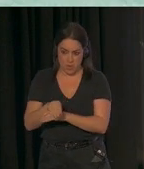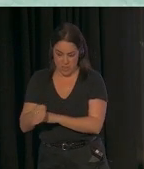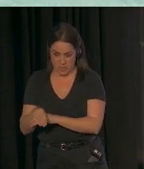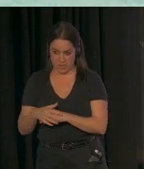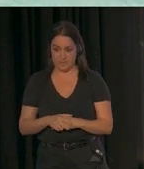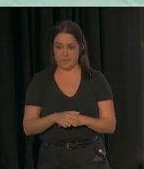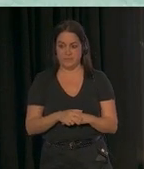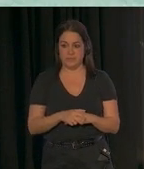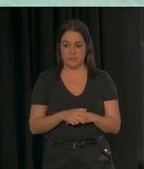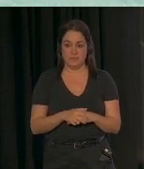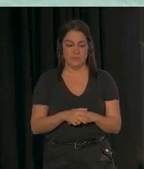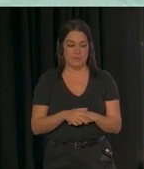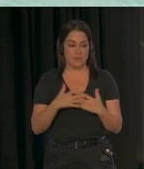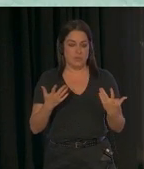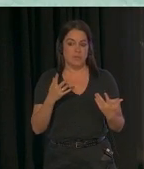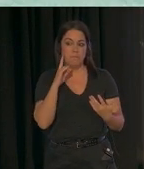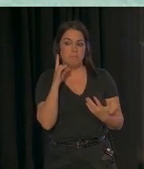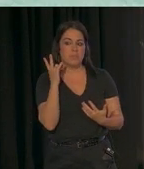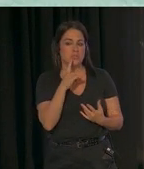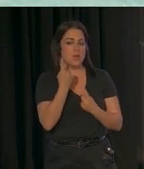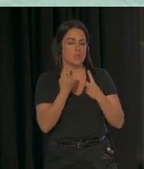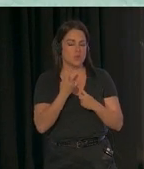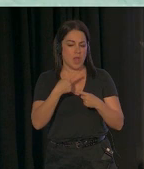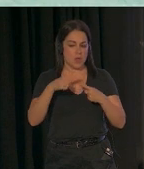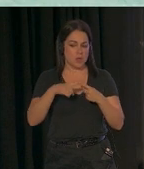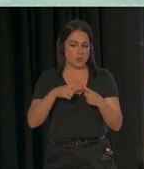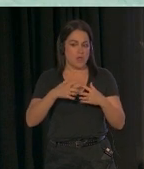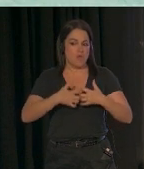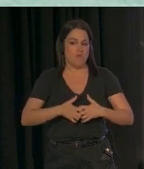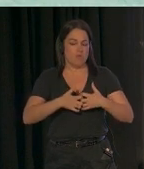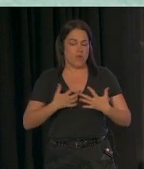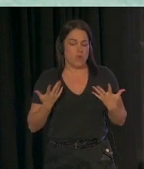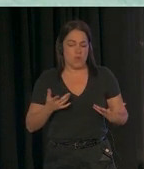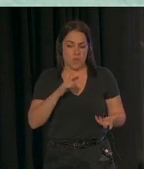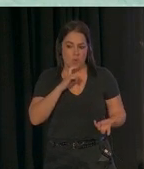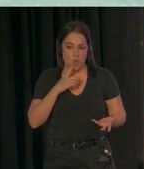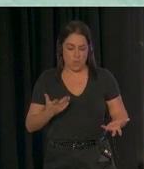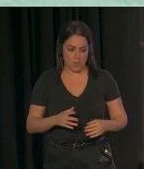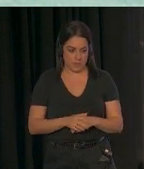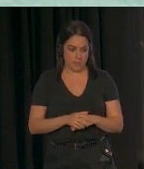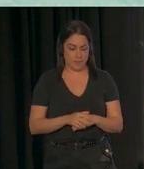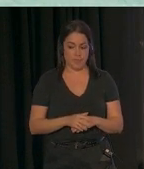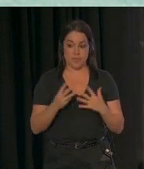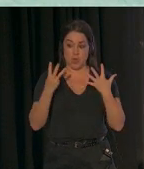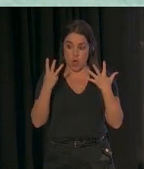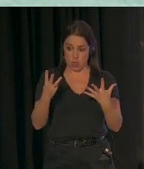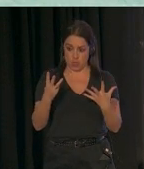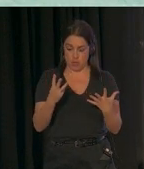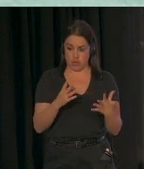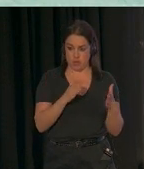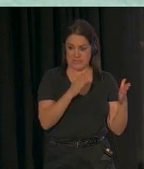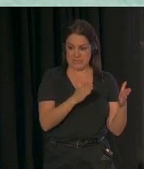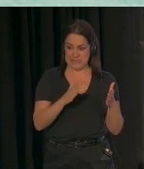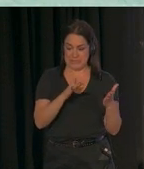Así que vamos a ver algunas cosas más sobre cómo funciona IPATS se lleva a cabo en ocho sesiones y cada